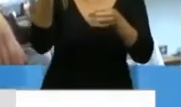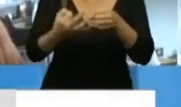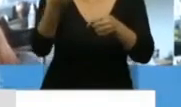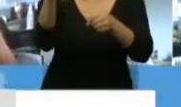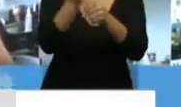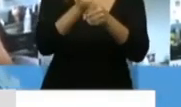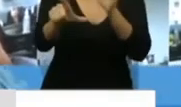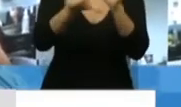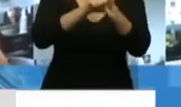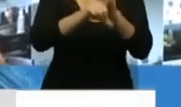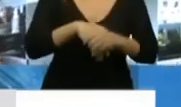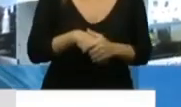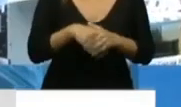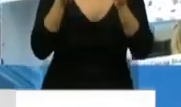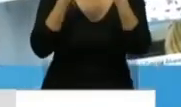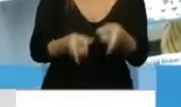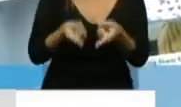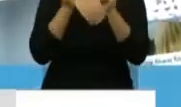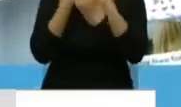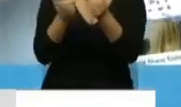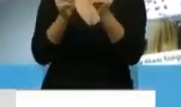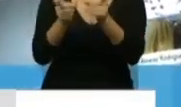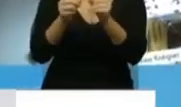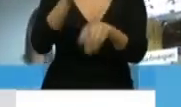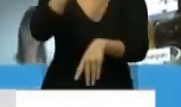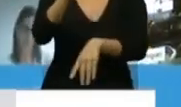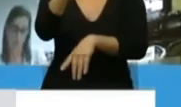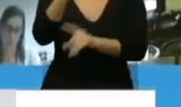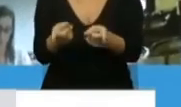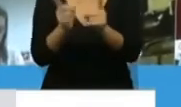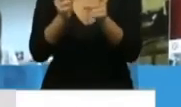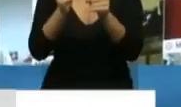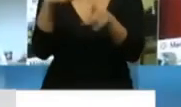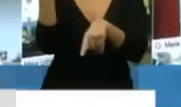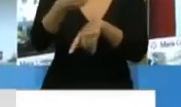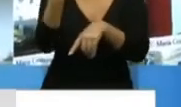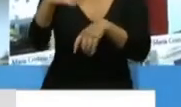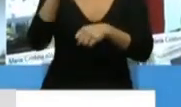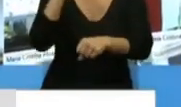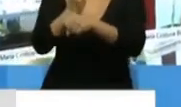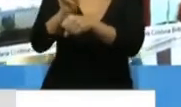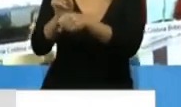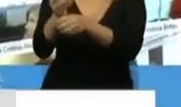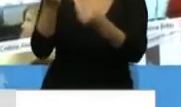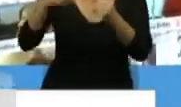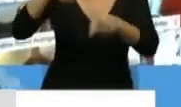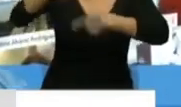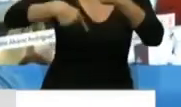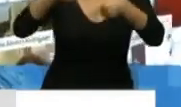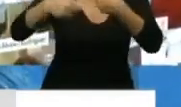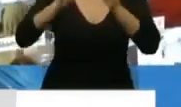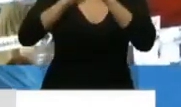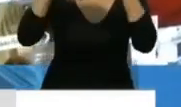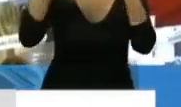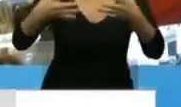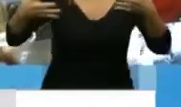Todavía estamos en riesgo. Debemos seguir cuidándonos para poder salir adelante de la mejor manera posible. Desde el bloque